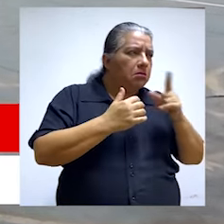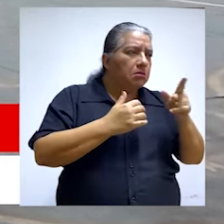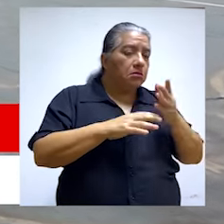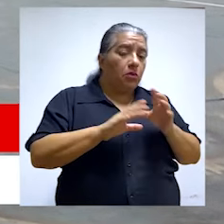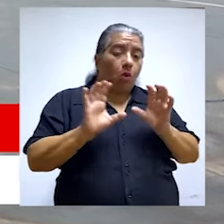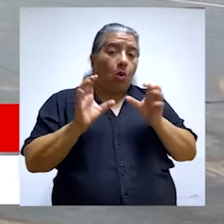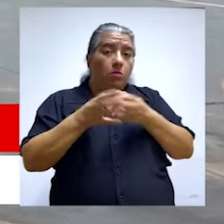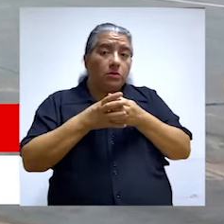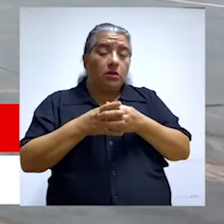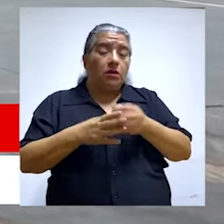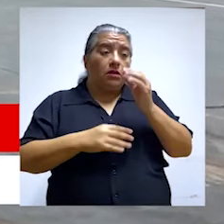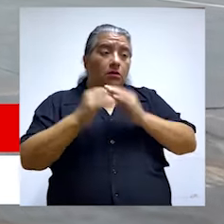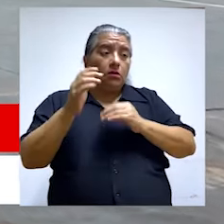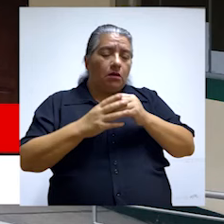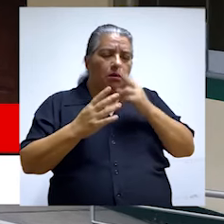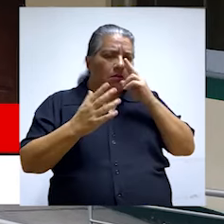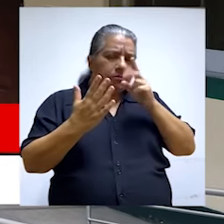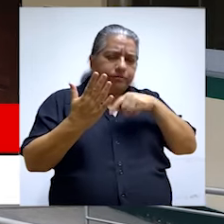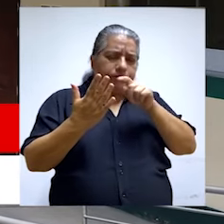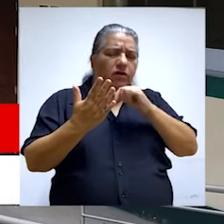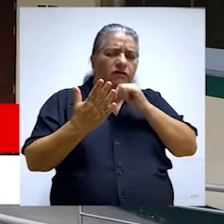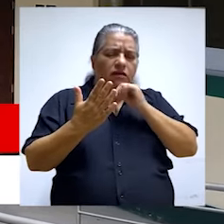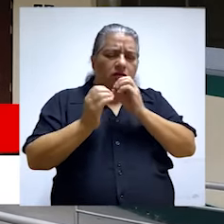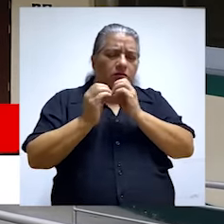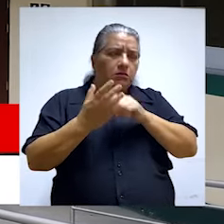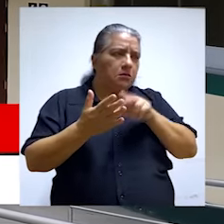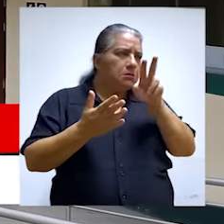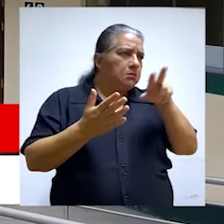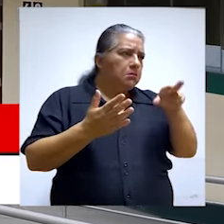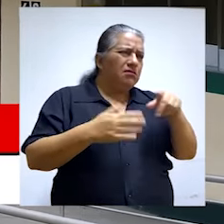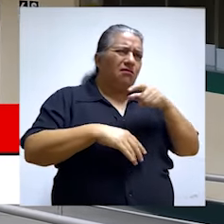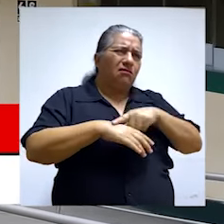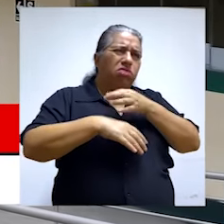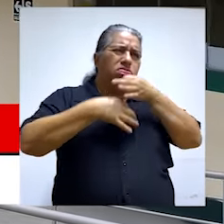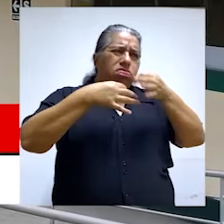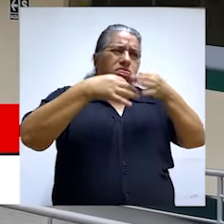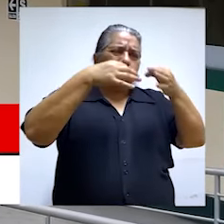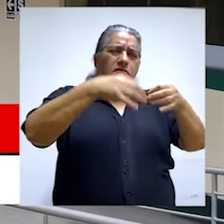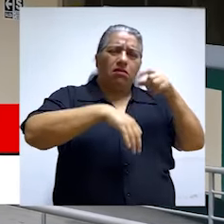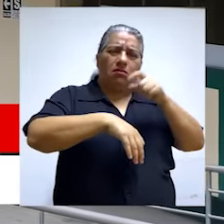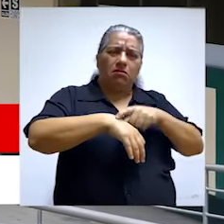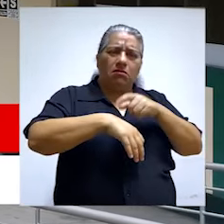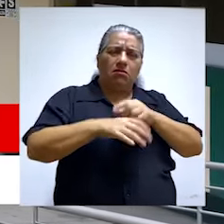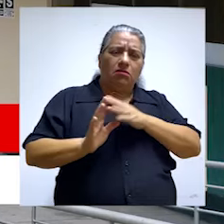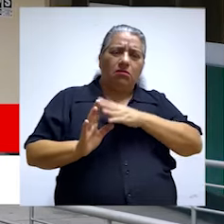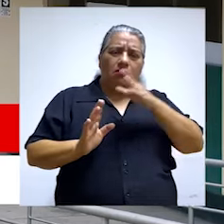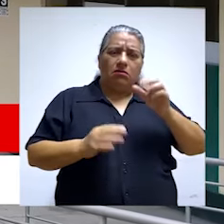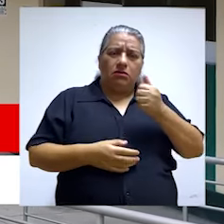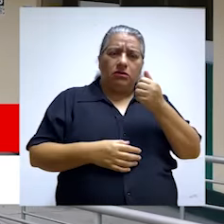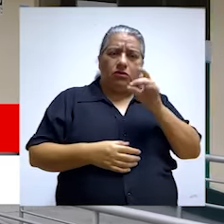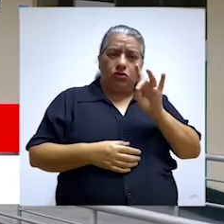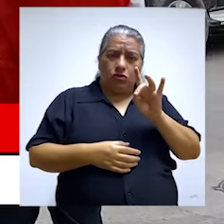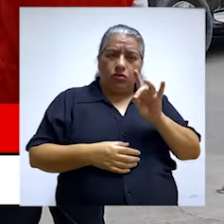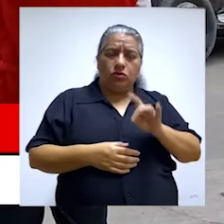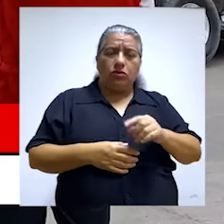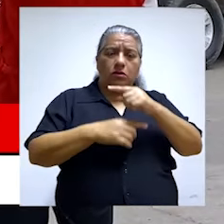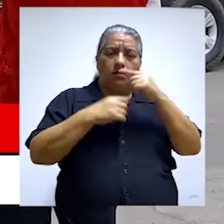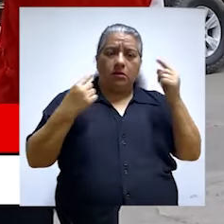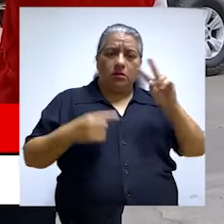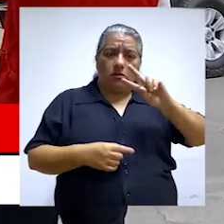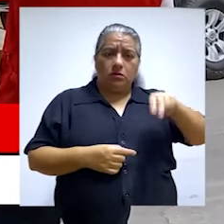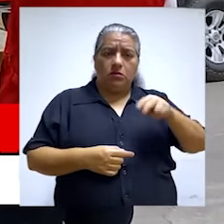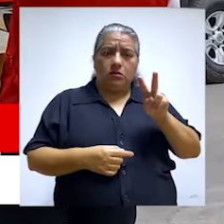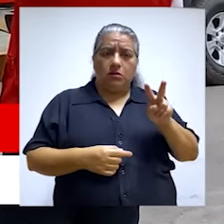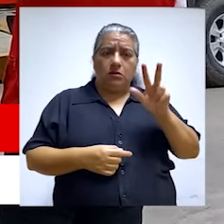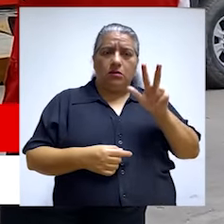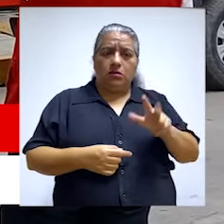efectuadas por el Comité de Recepción de la Obra. Según nuestro informe de control, la penalidad por mora debió computarse desde el 18 de